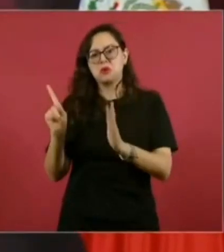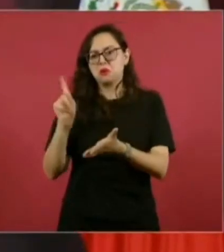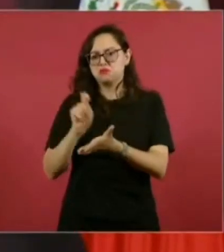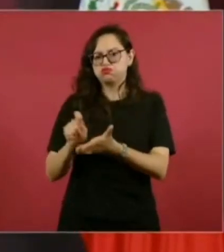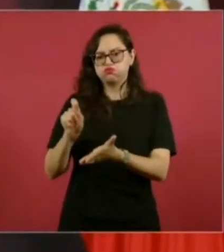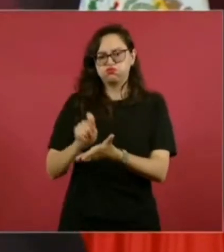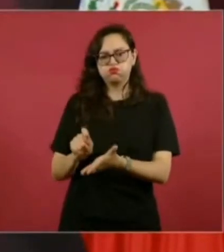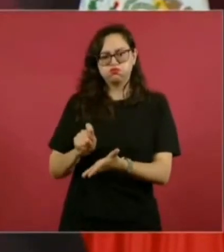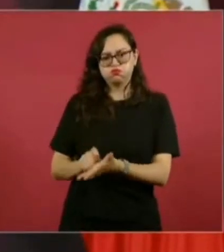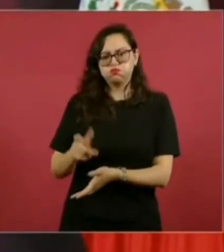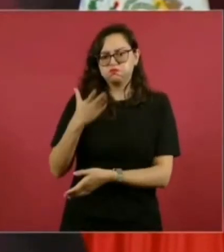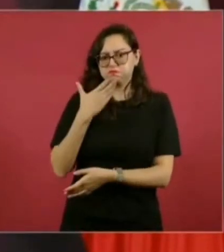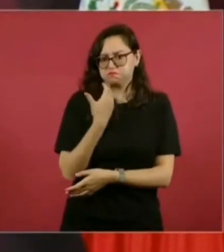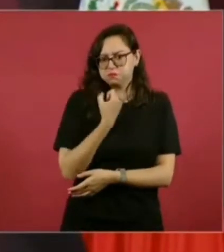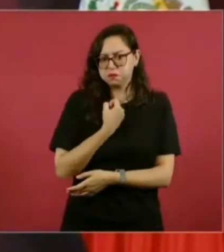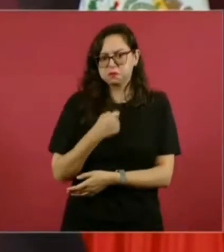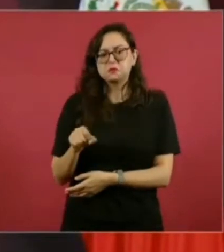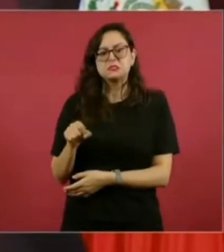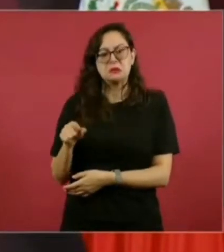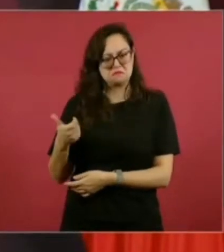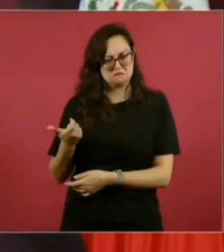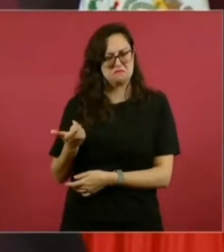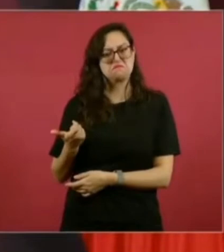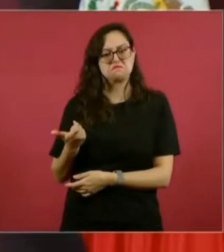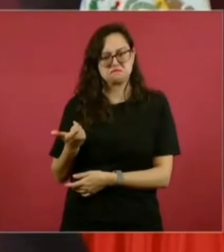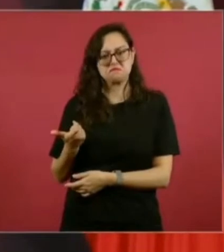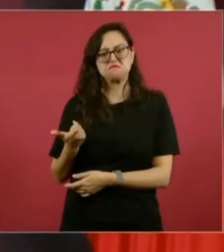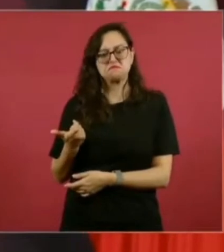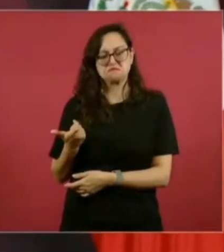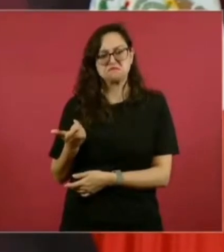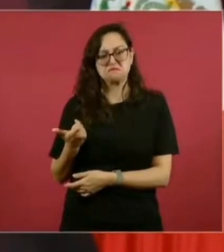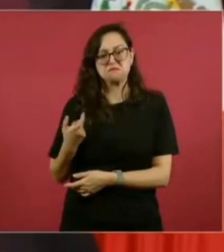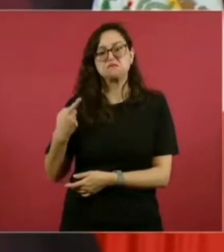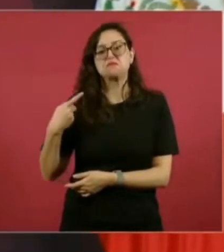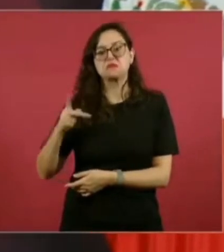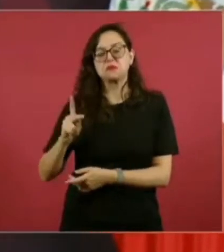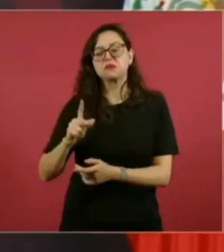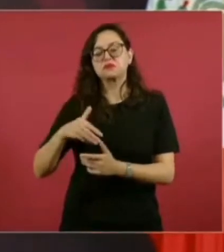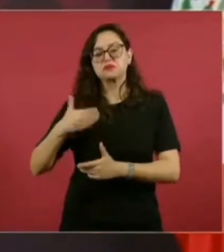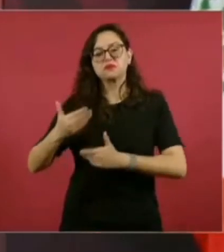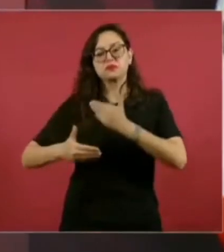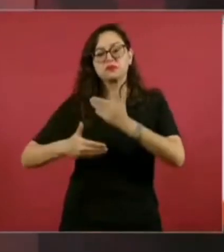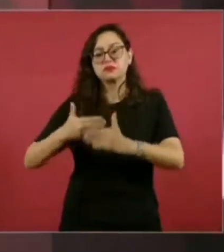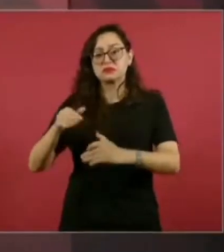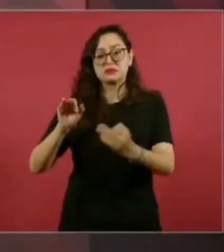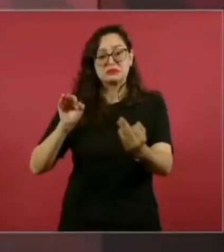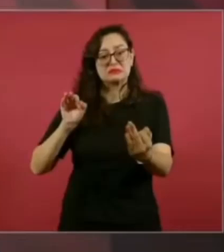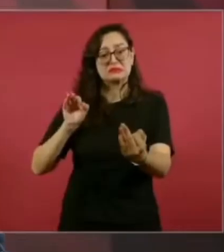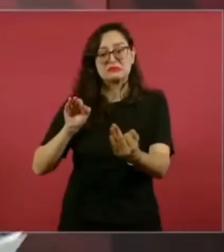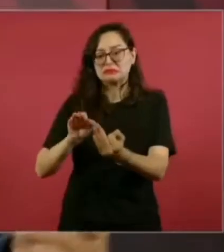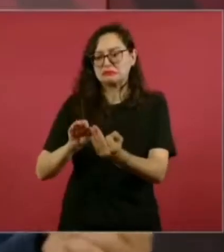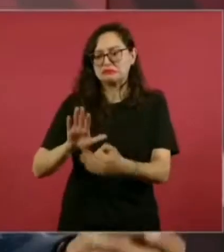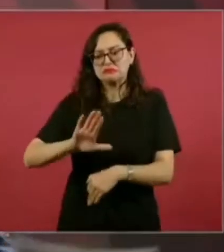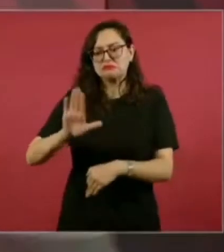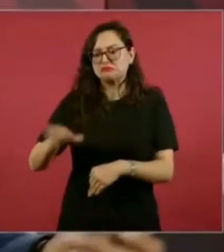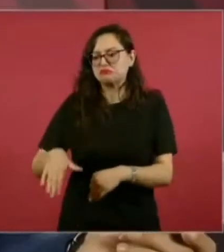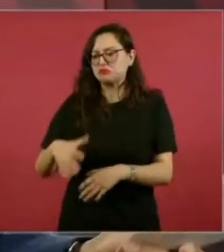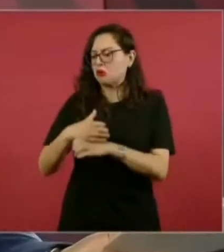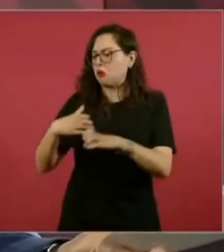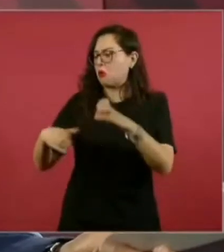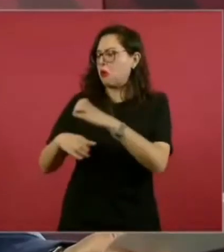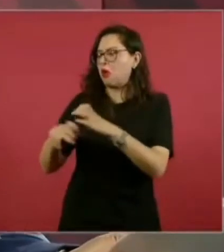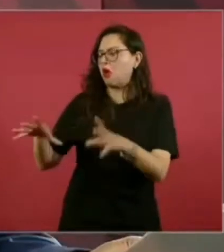escritor tenía recursos, pero decidió al final de su vida entregarlo todo,